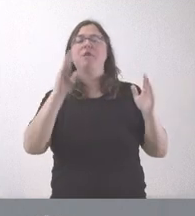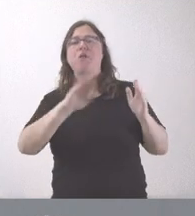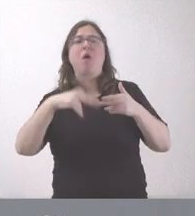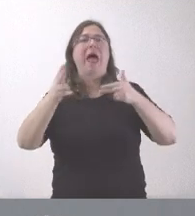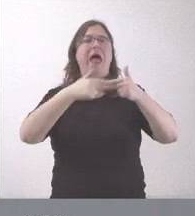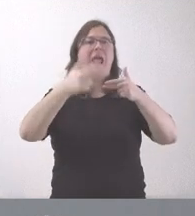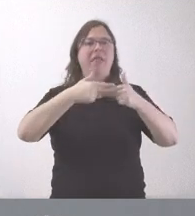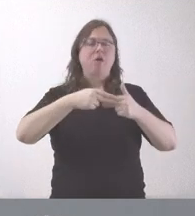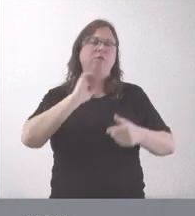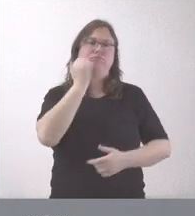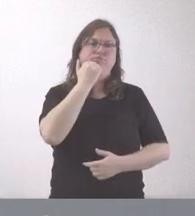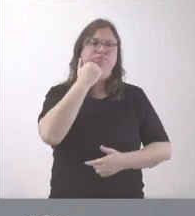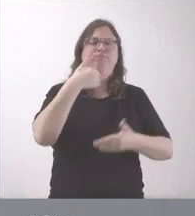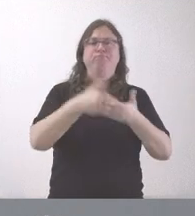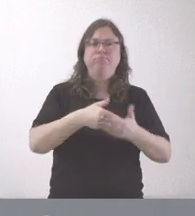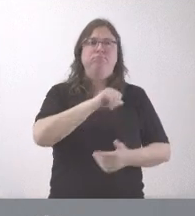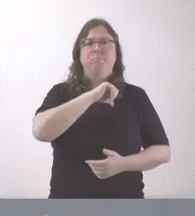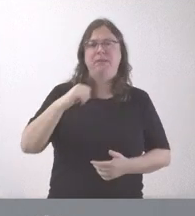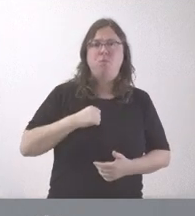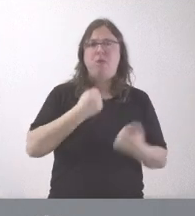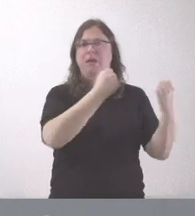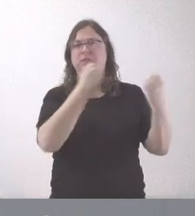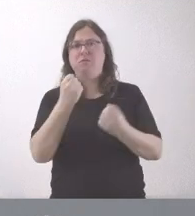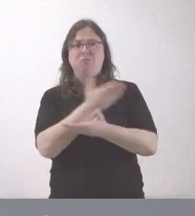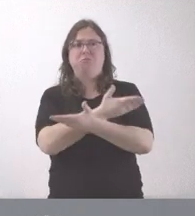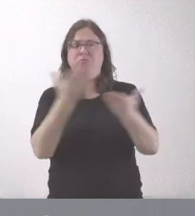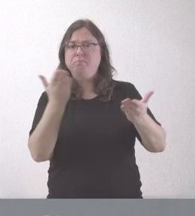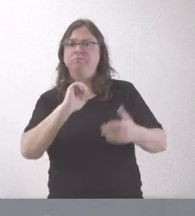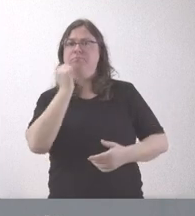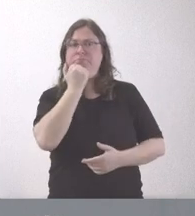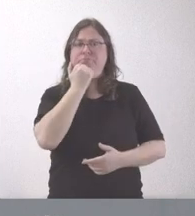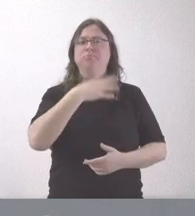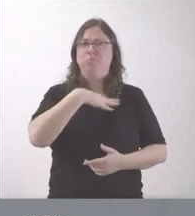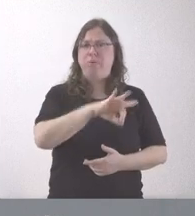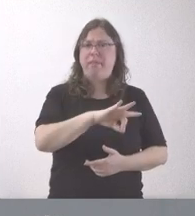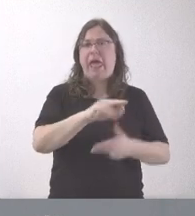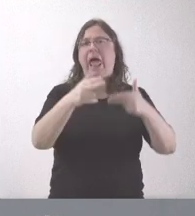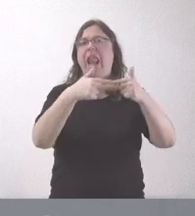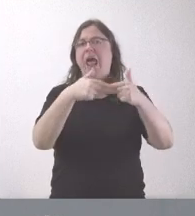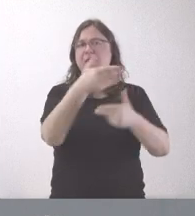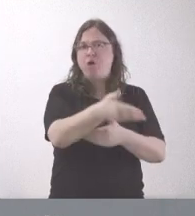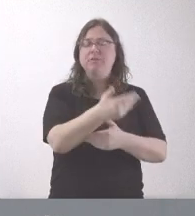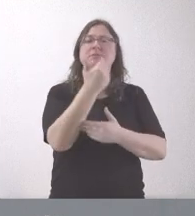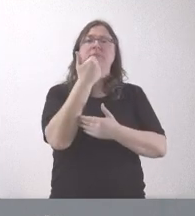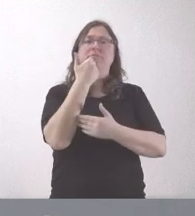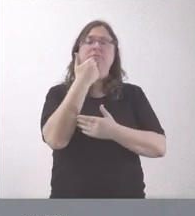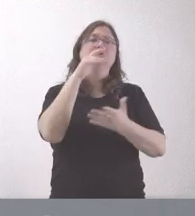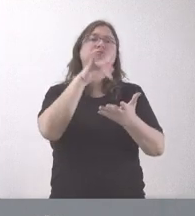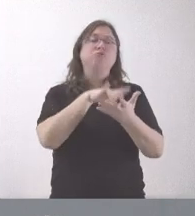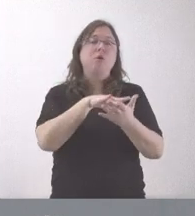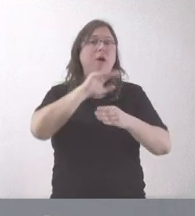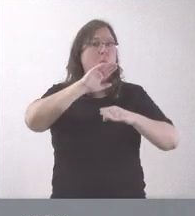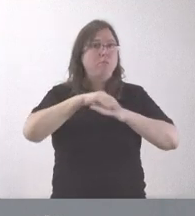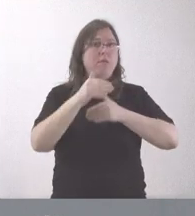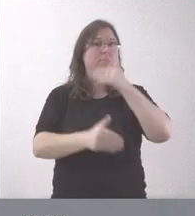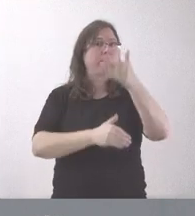cualquier ciudadano o particular institución que crea oportuno alegar. Por tanto, en este caso ha concluido el procedimiento y, en otros casos, si el procedimiento